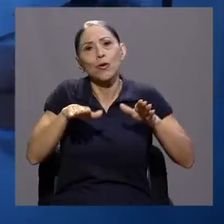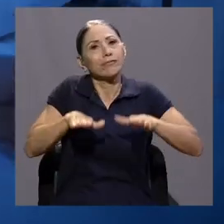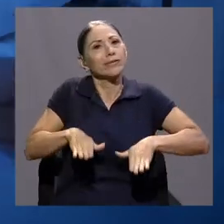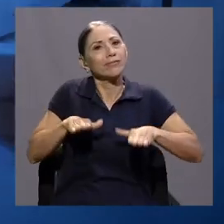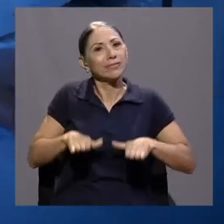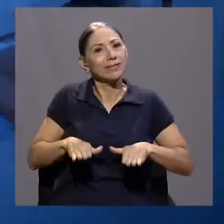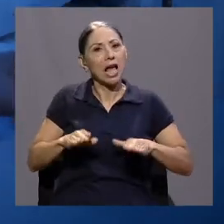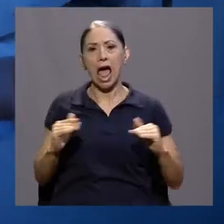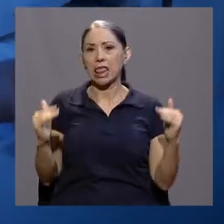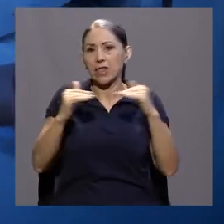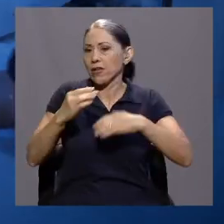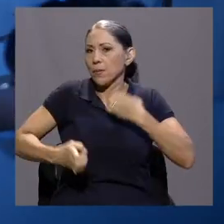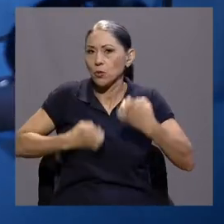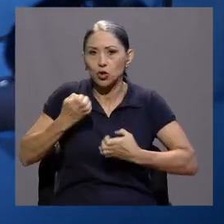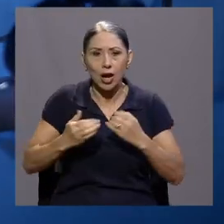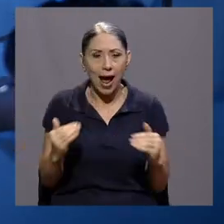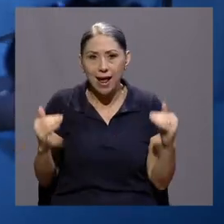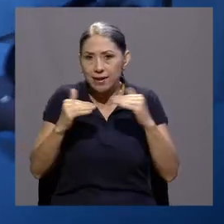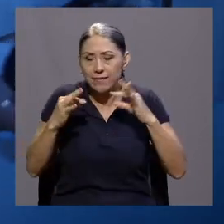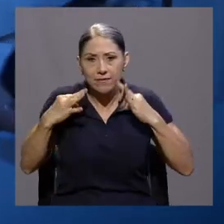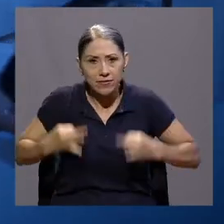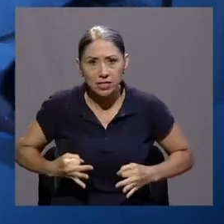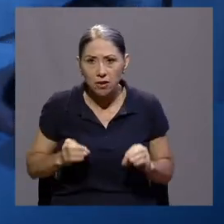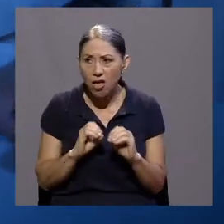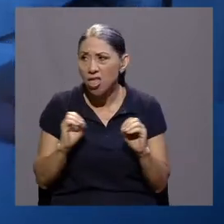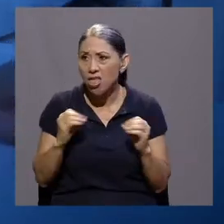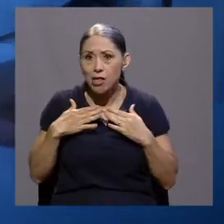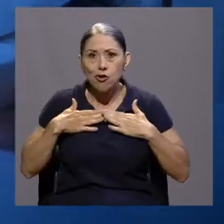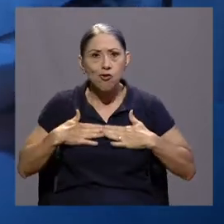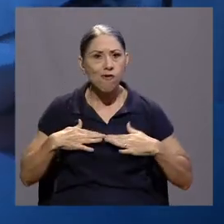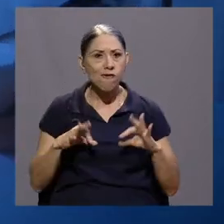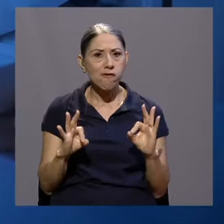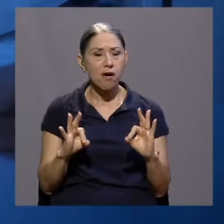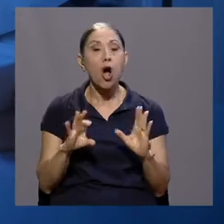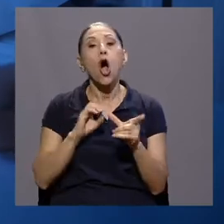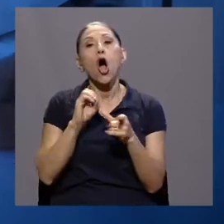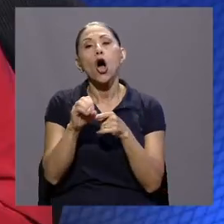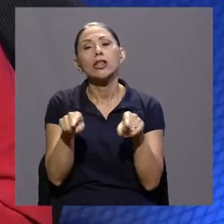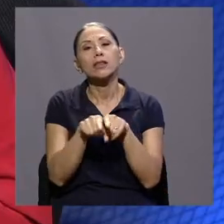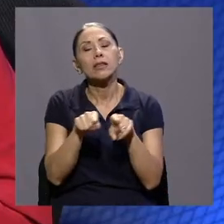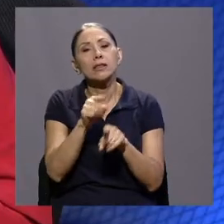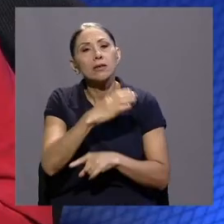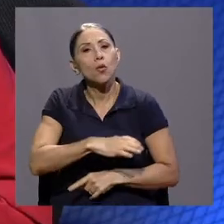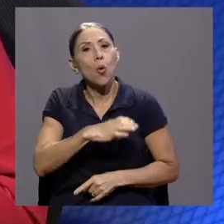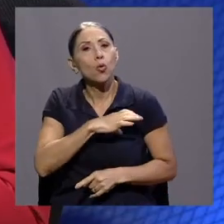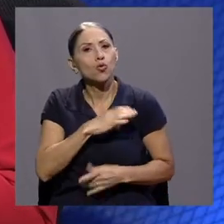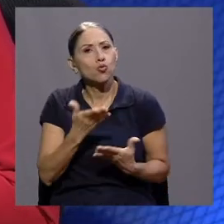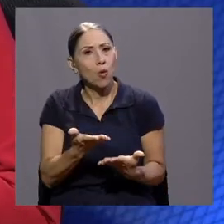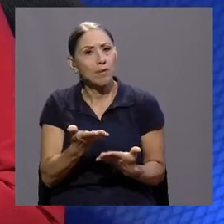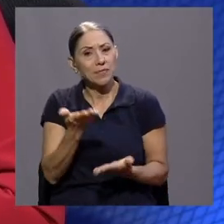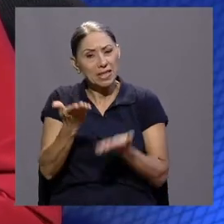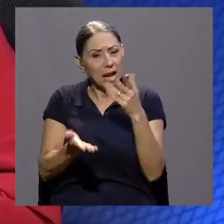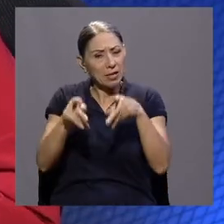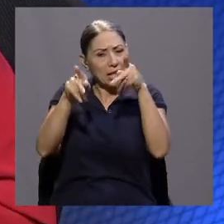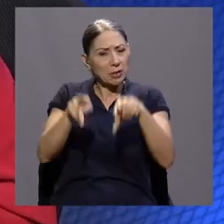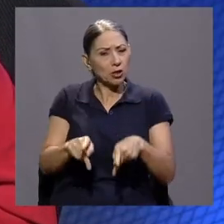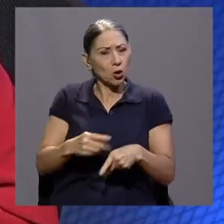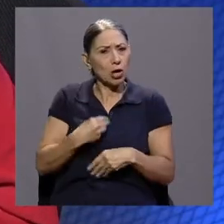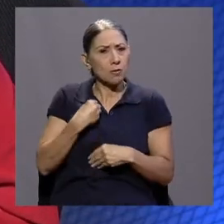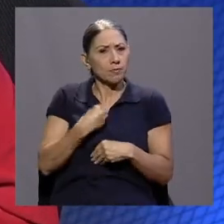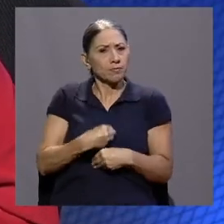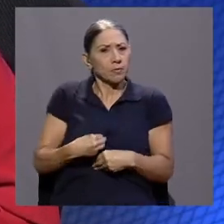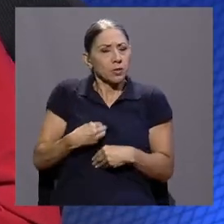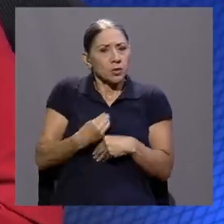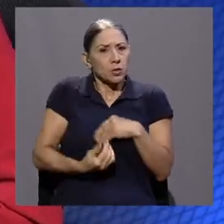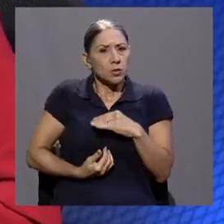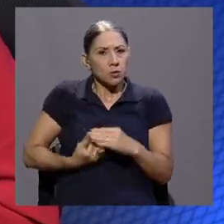por ejemplo. O también a nivel conductual. Ya empiezan a hacer más irritabilidad